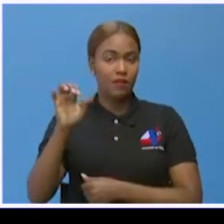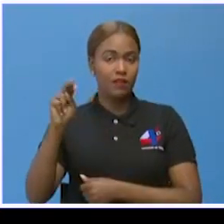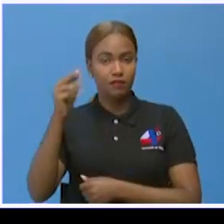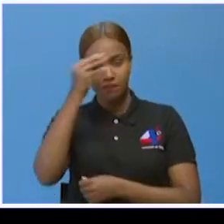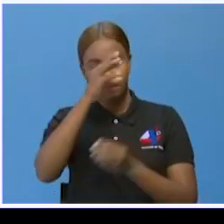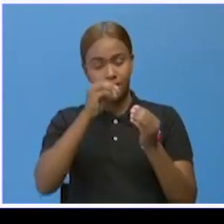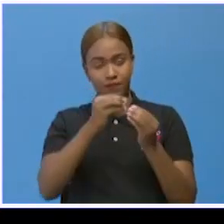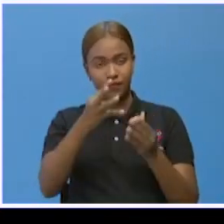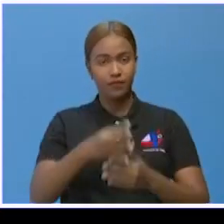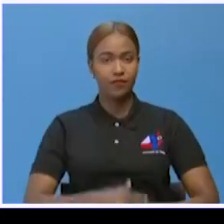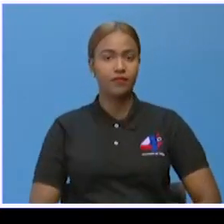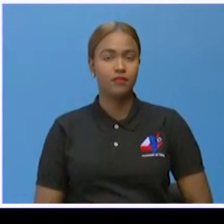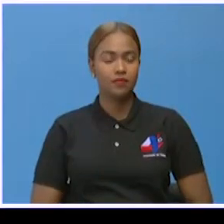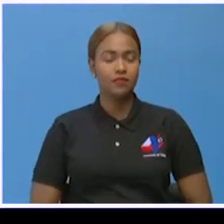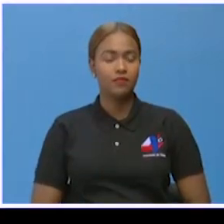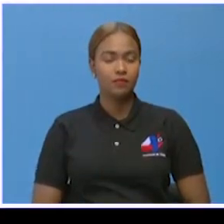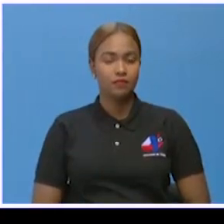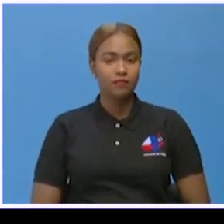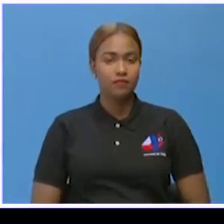con los detalles.